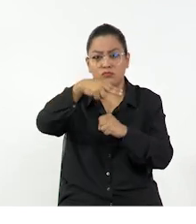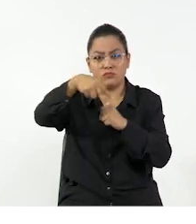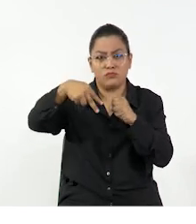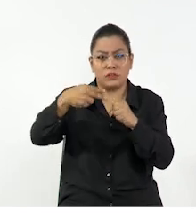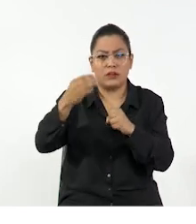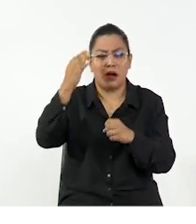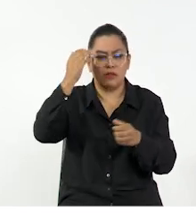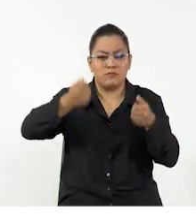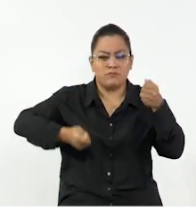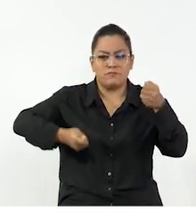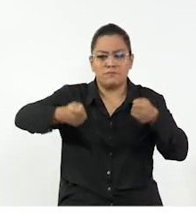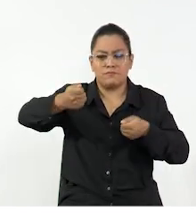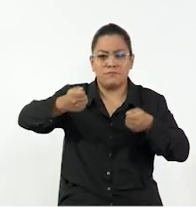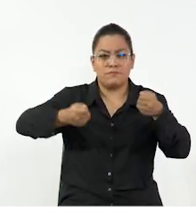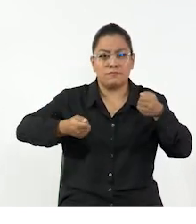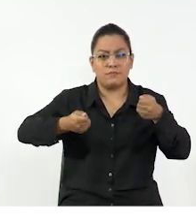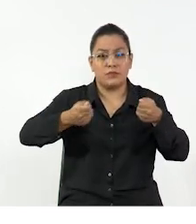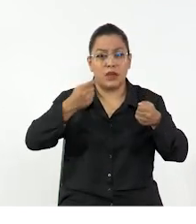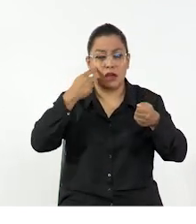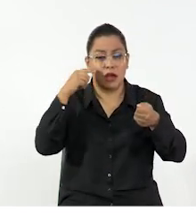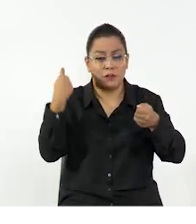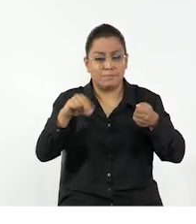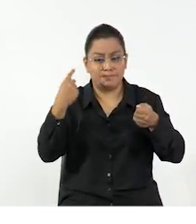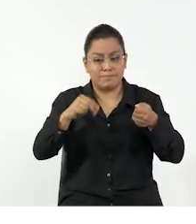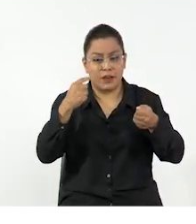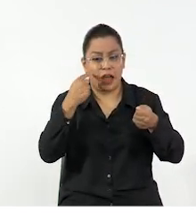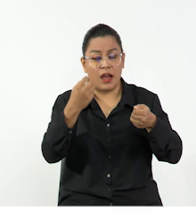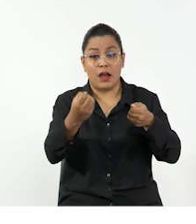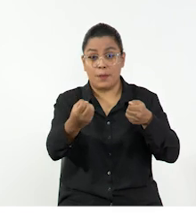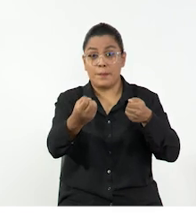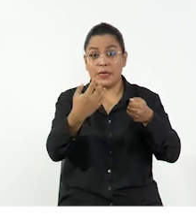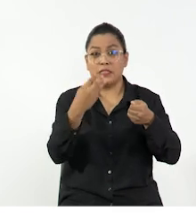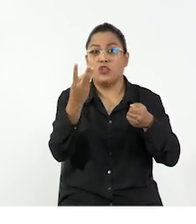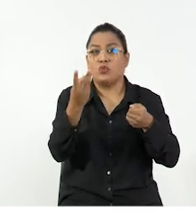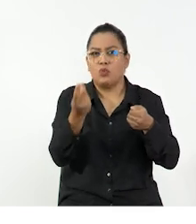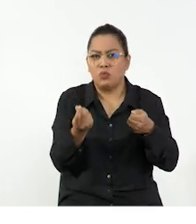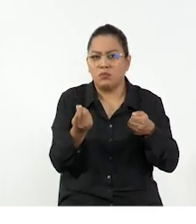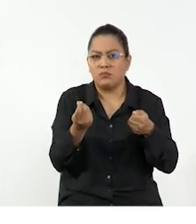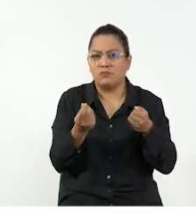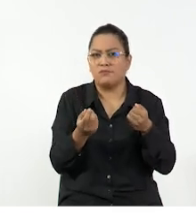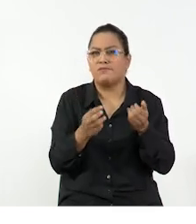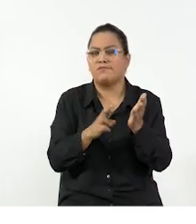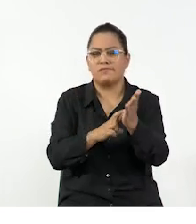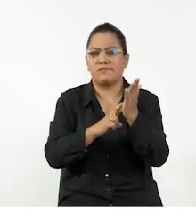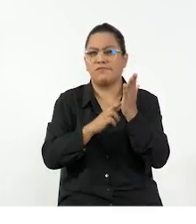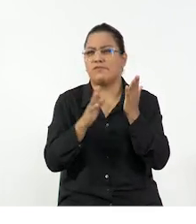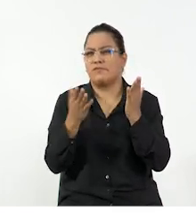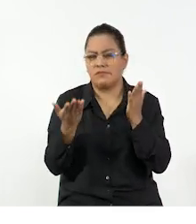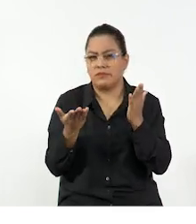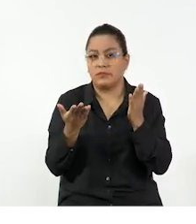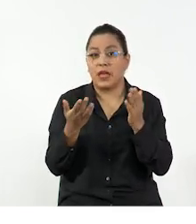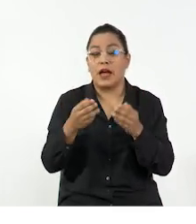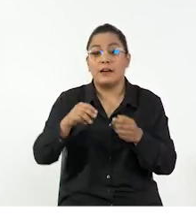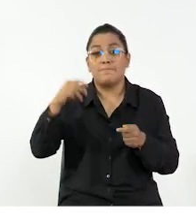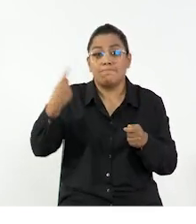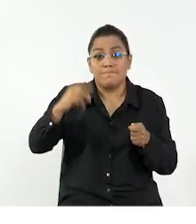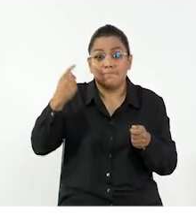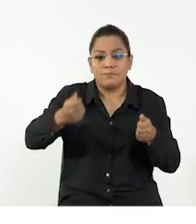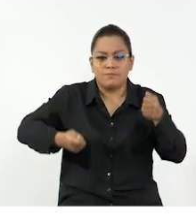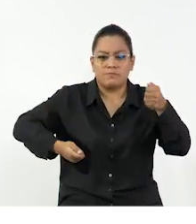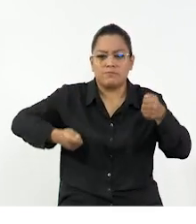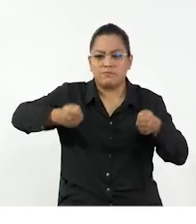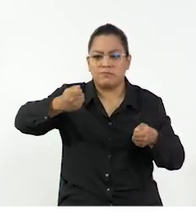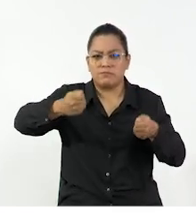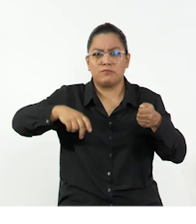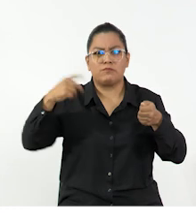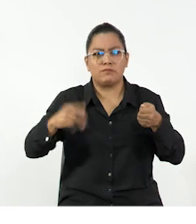Cuando nosotros vamos conduciendo nuestro vehículo, nosotros vemos el velocímetro que me indica un número, pero ¿qué representa realmente este número?